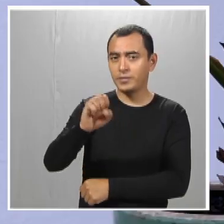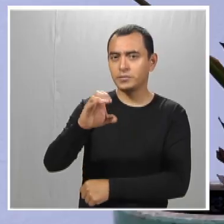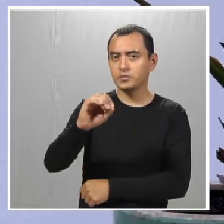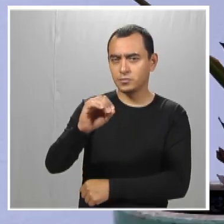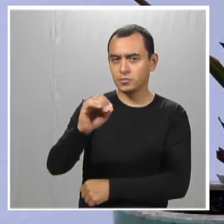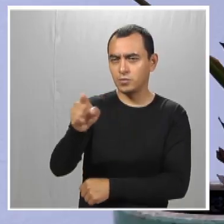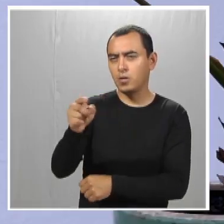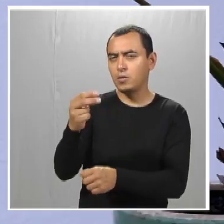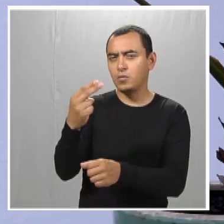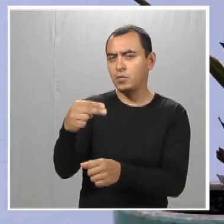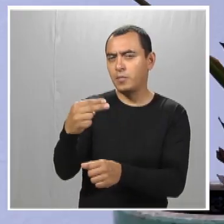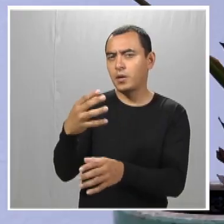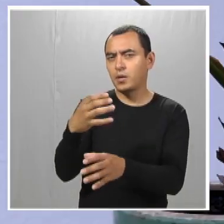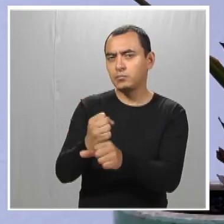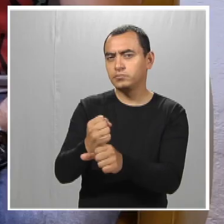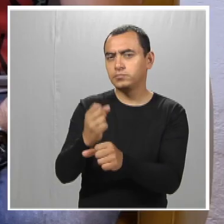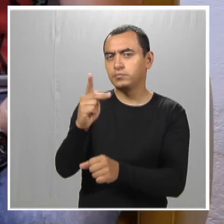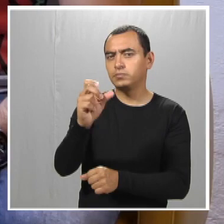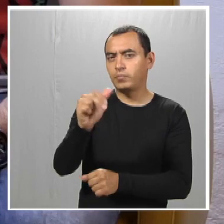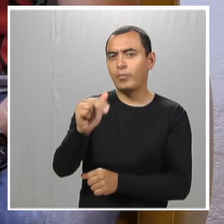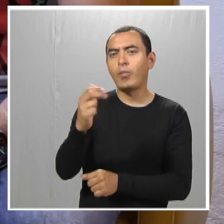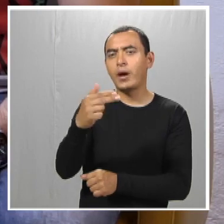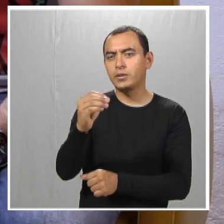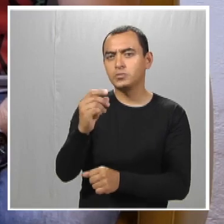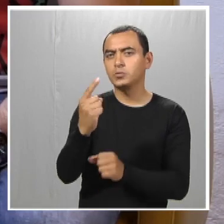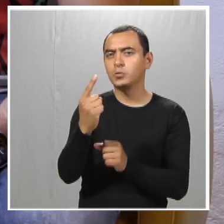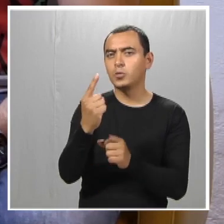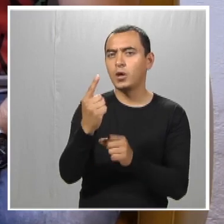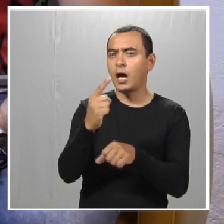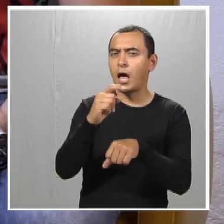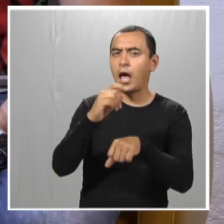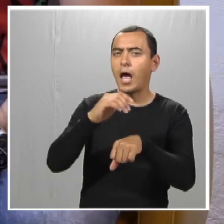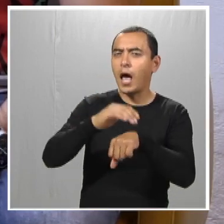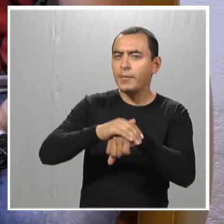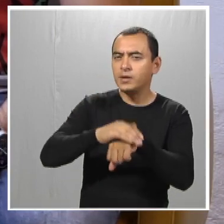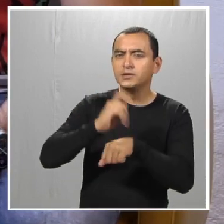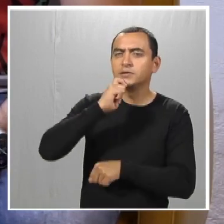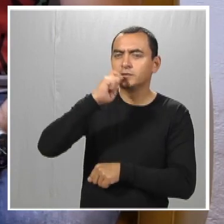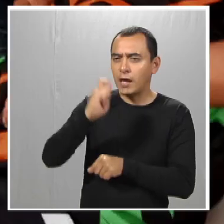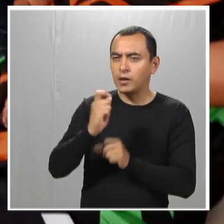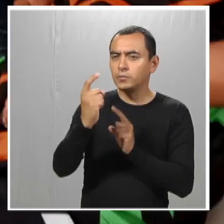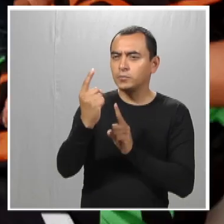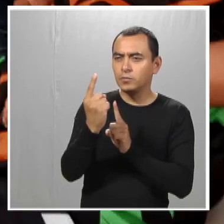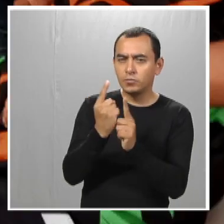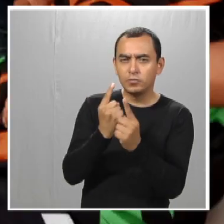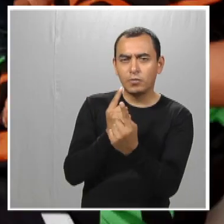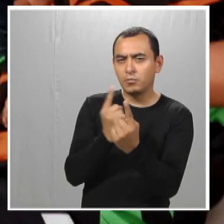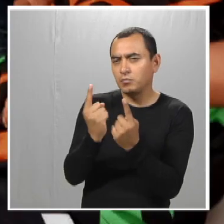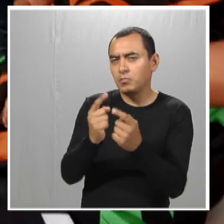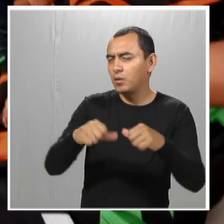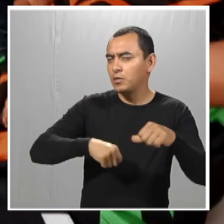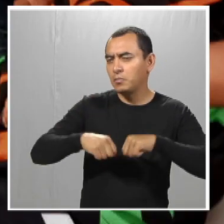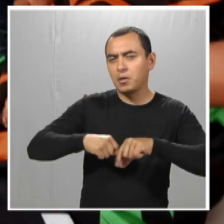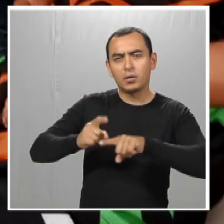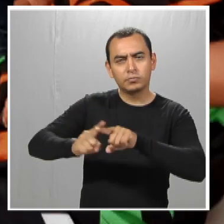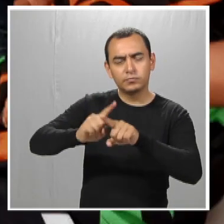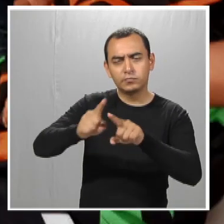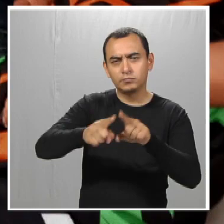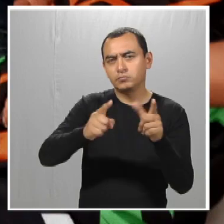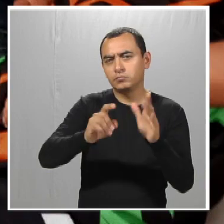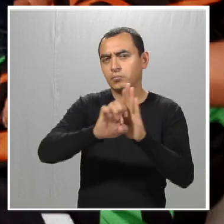Pancho. Mi proyecto es lo que es la amistad uno a uno. Entonces, pues nosotros hacemos diferentes actividades, lo